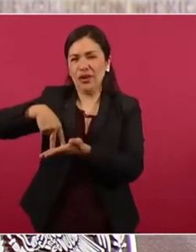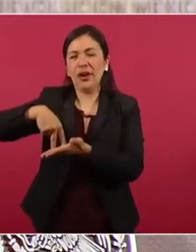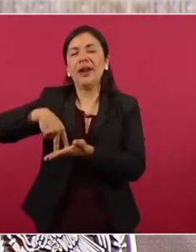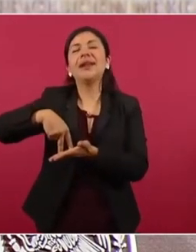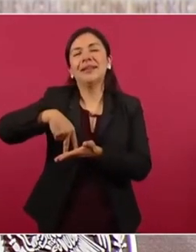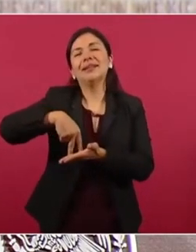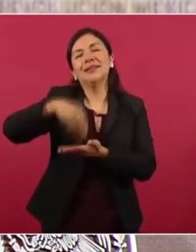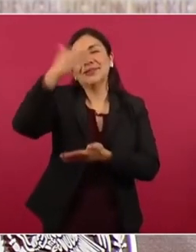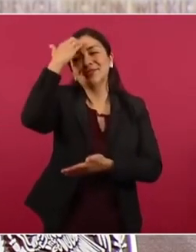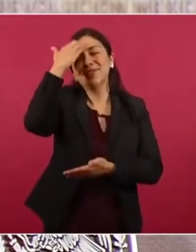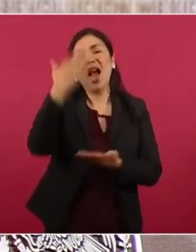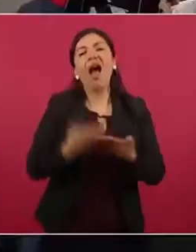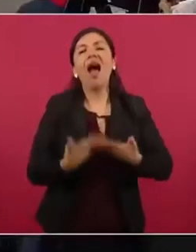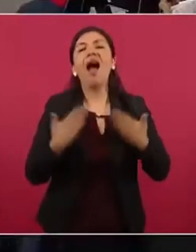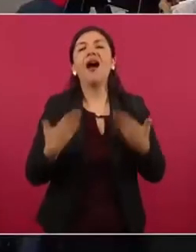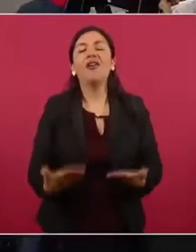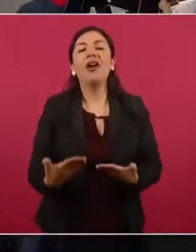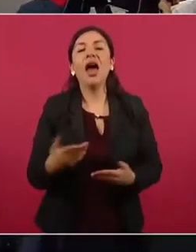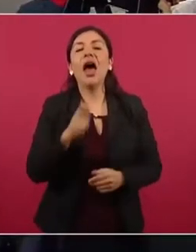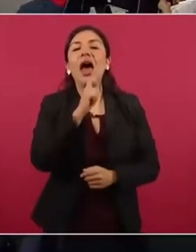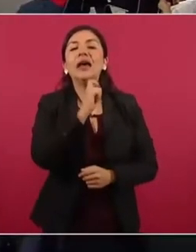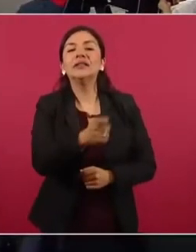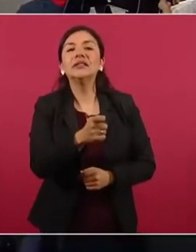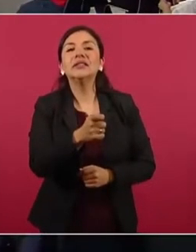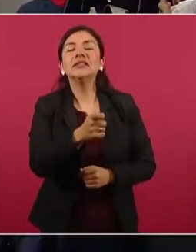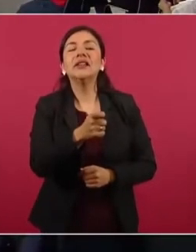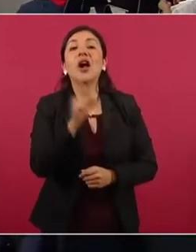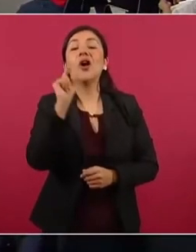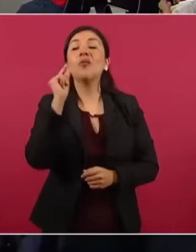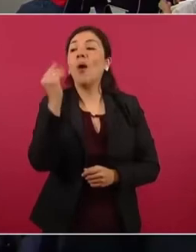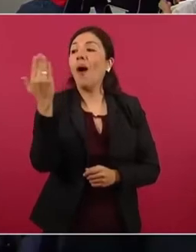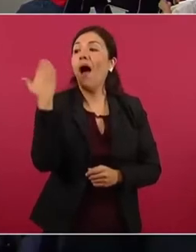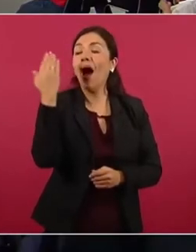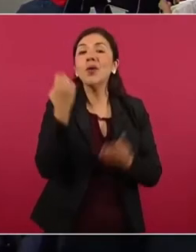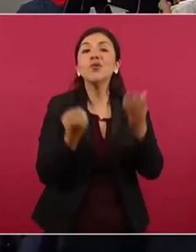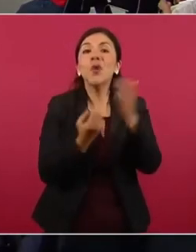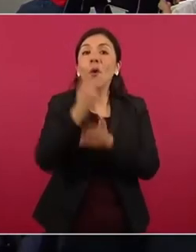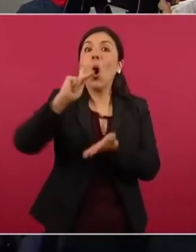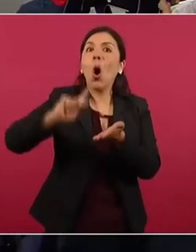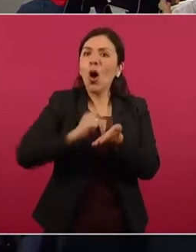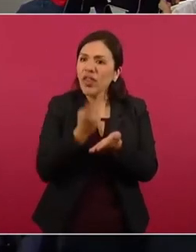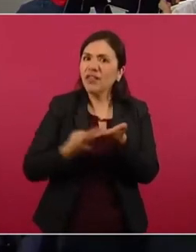resucitaron políticamente